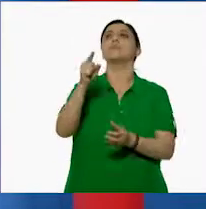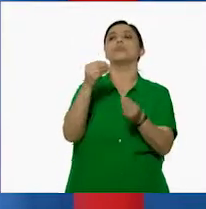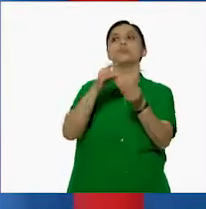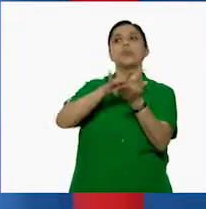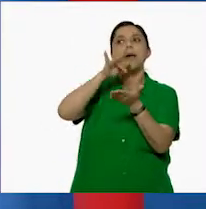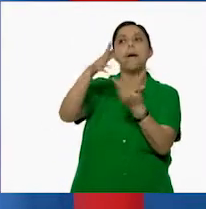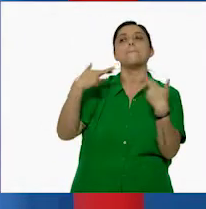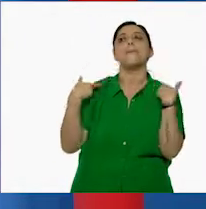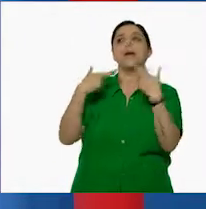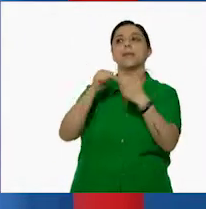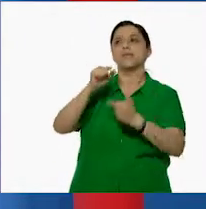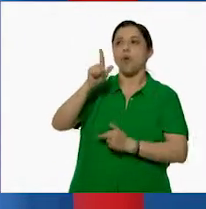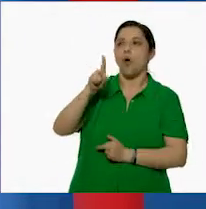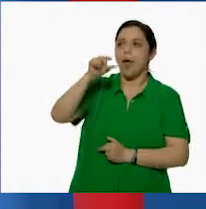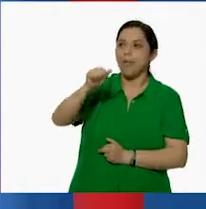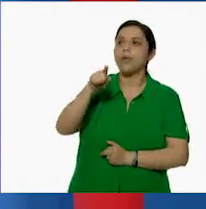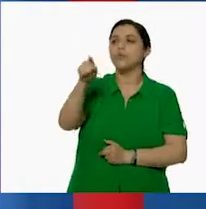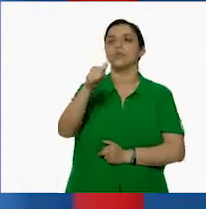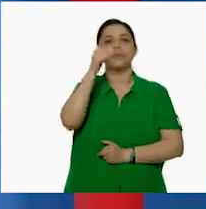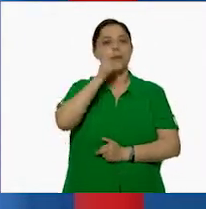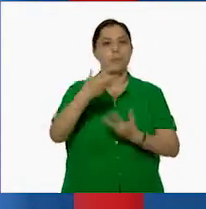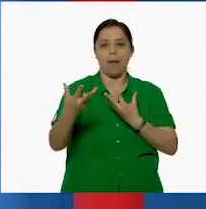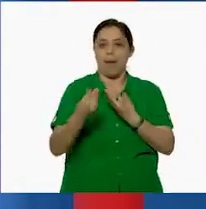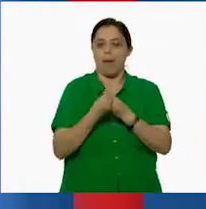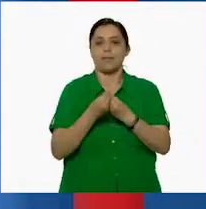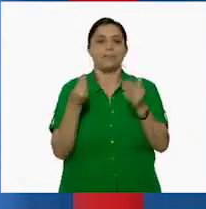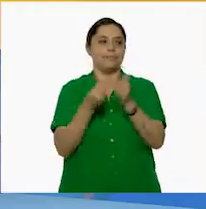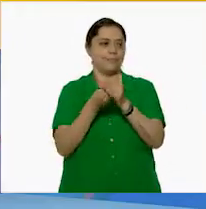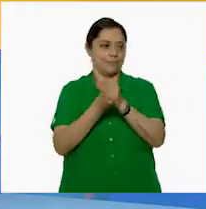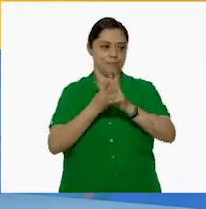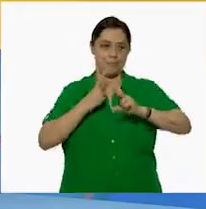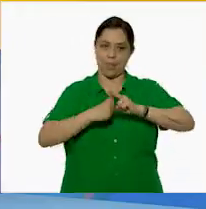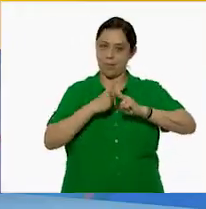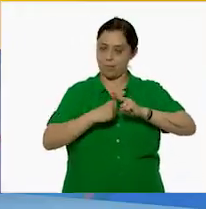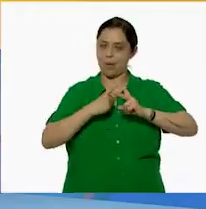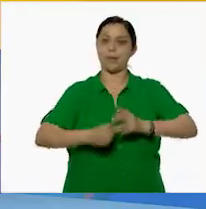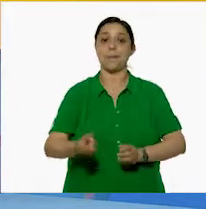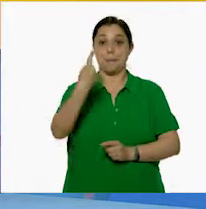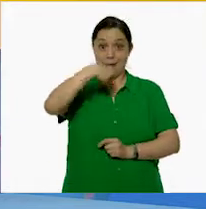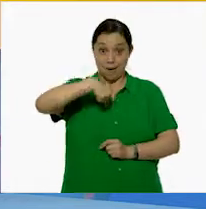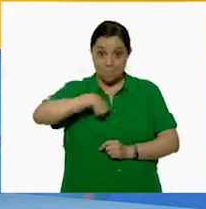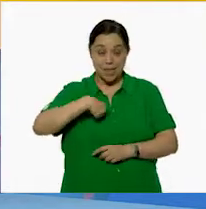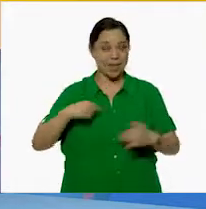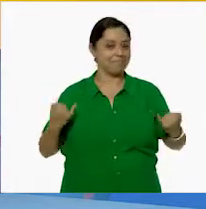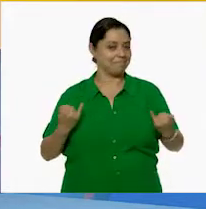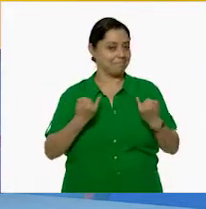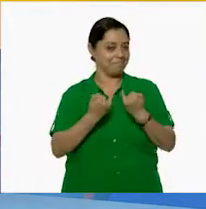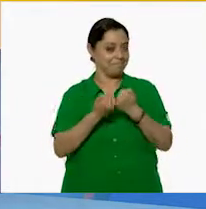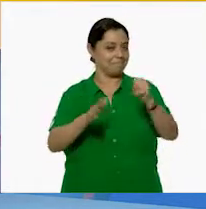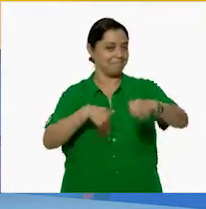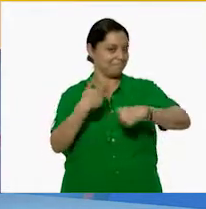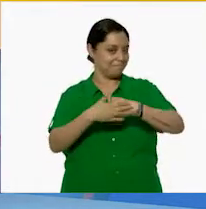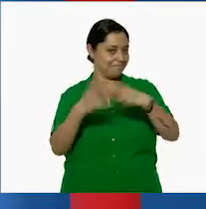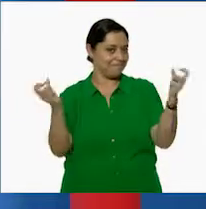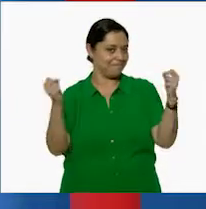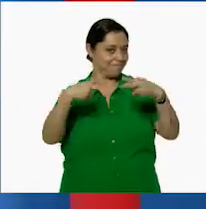un placer estar contigo en esta clase de matemáticas. Para mí también lo fue. Hasta la próxima.